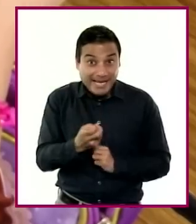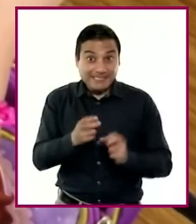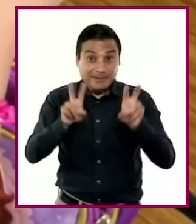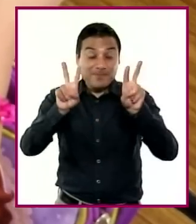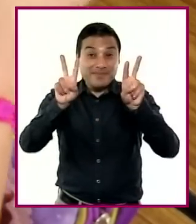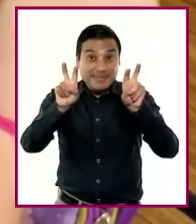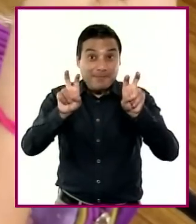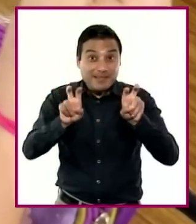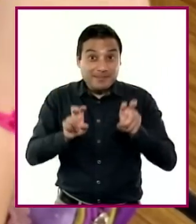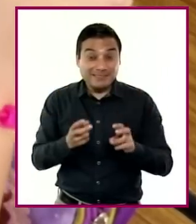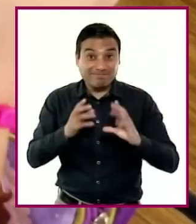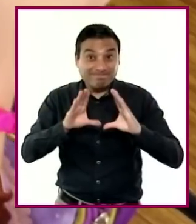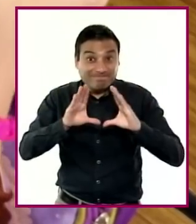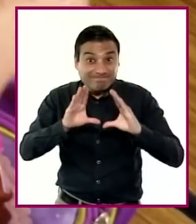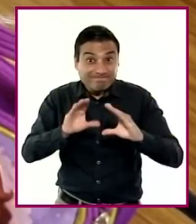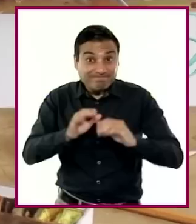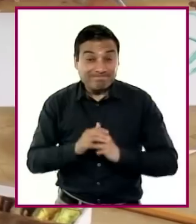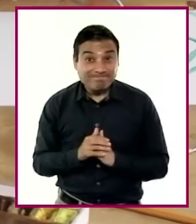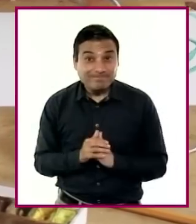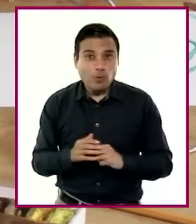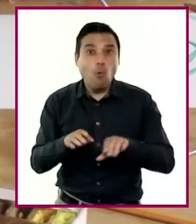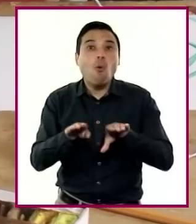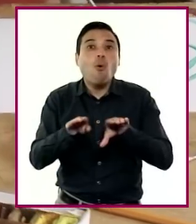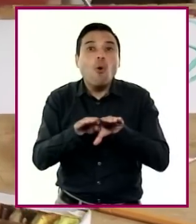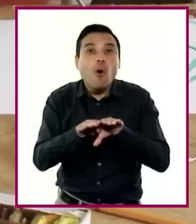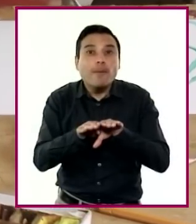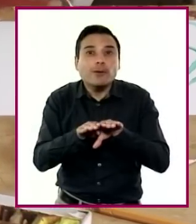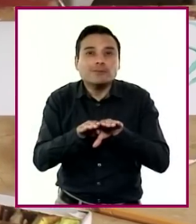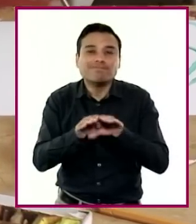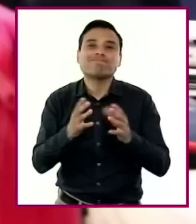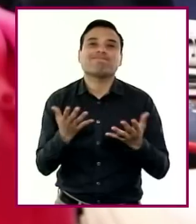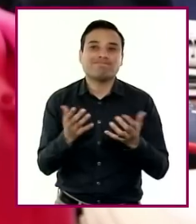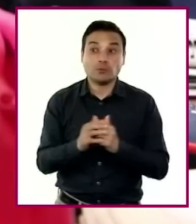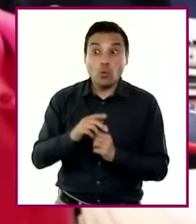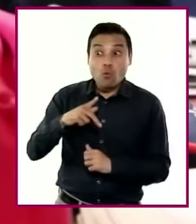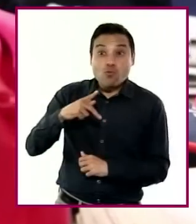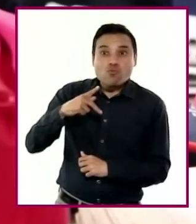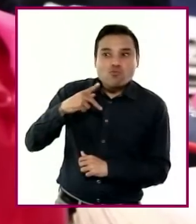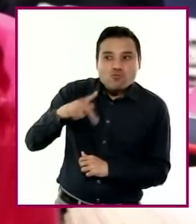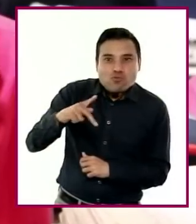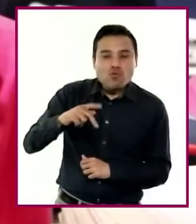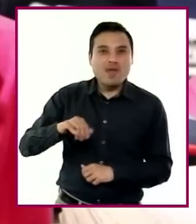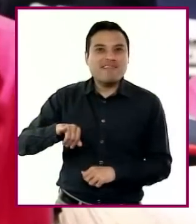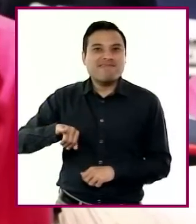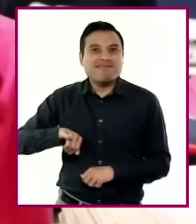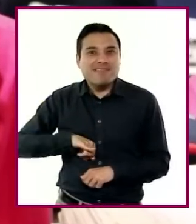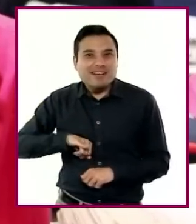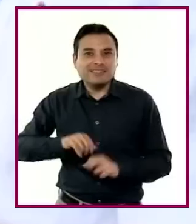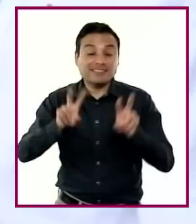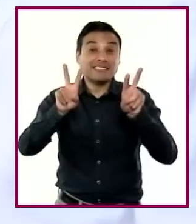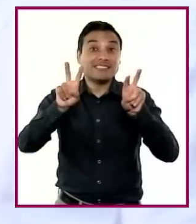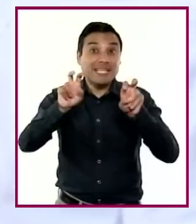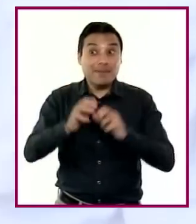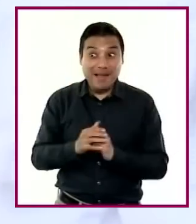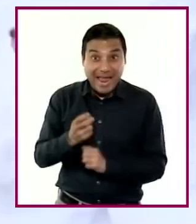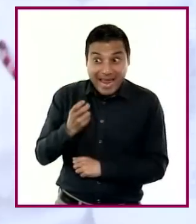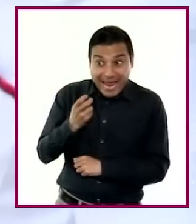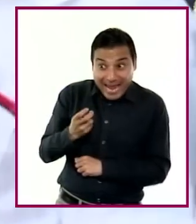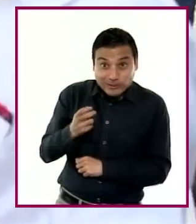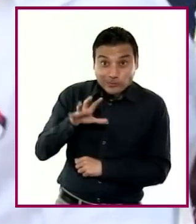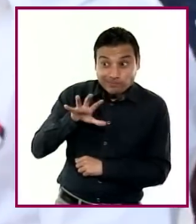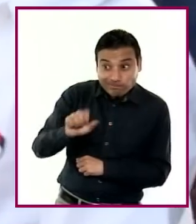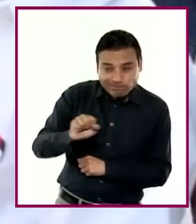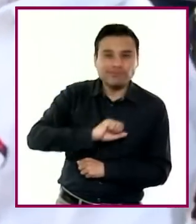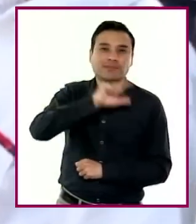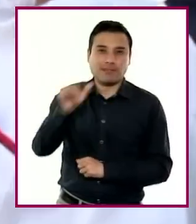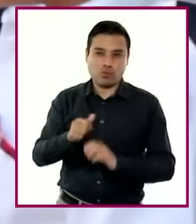implica a partir de la curiosidad, el interés e interrogantes de niñas y niños, así como de lo